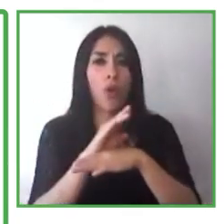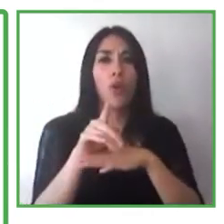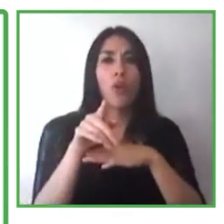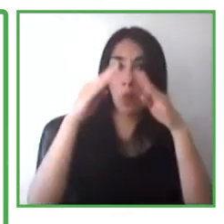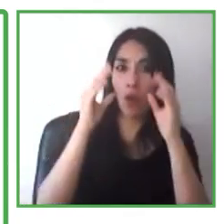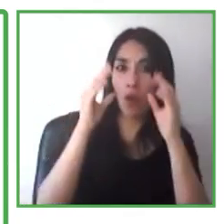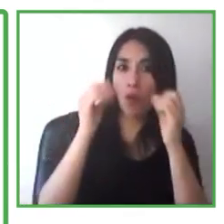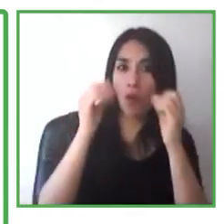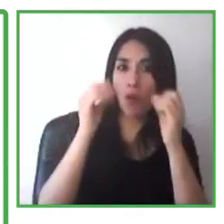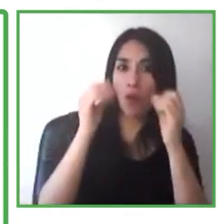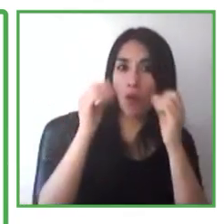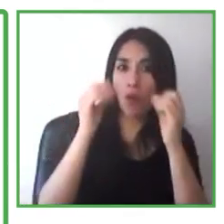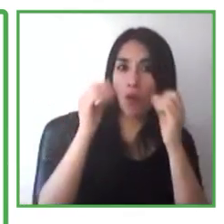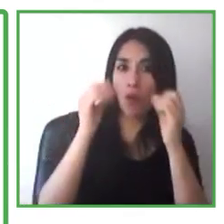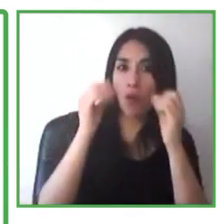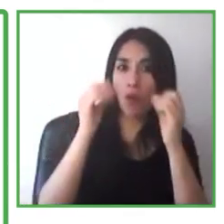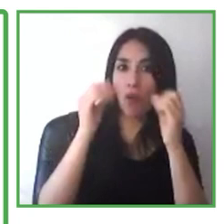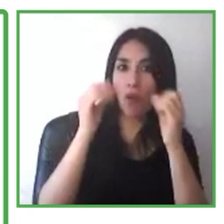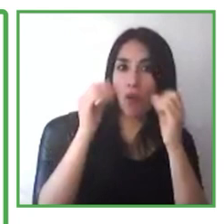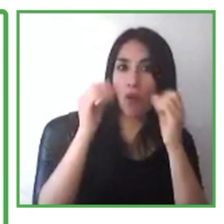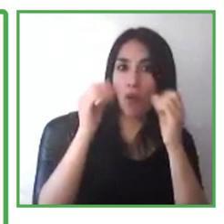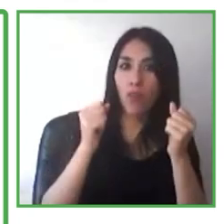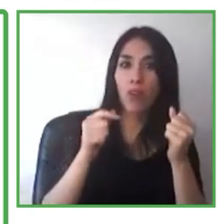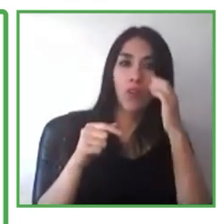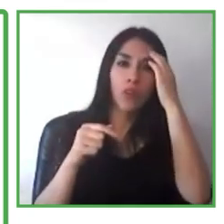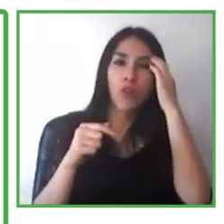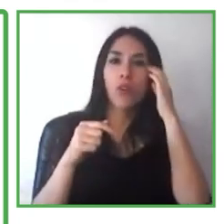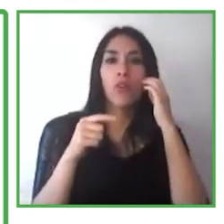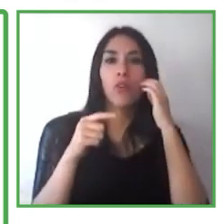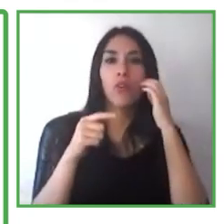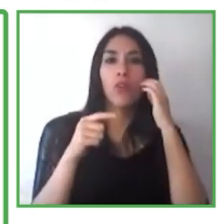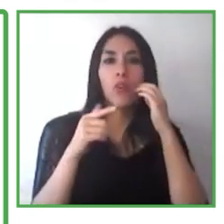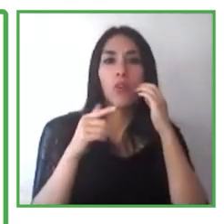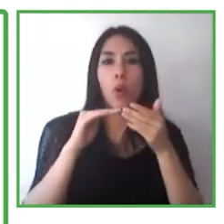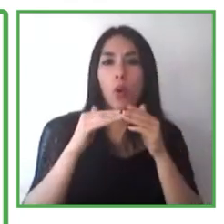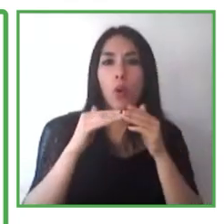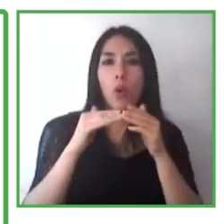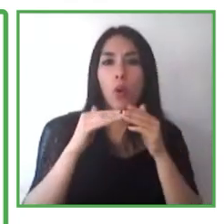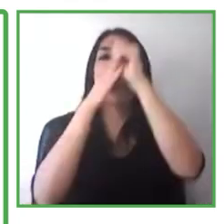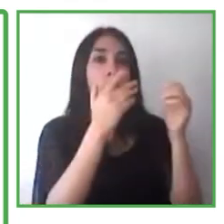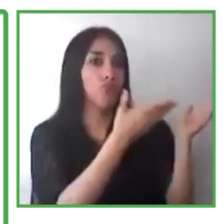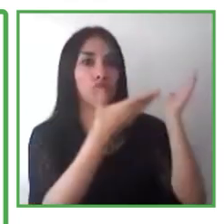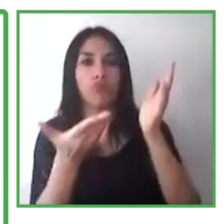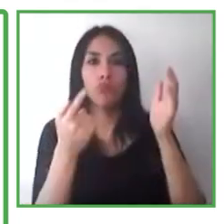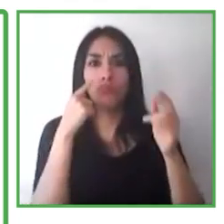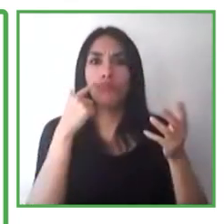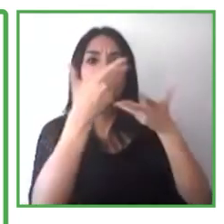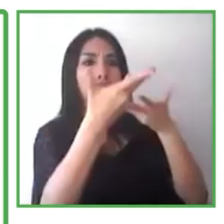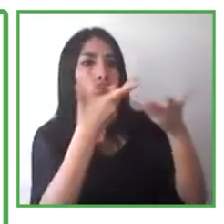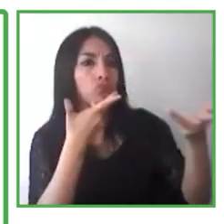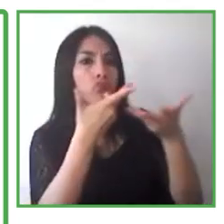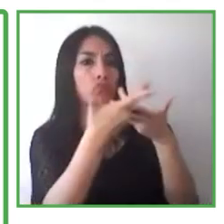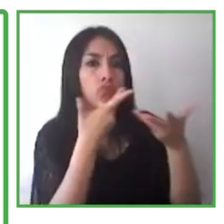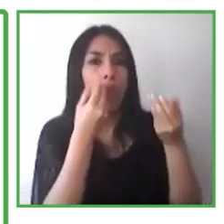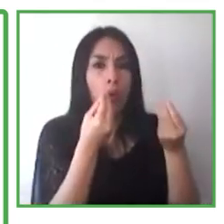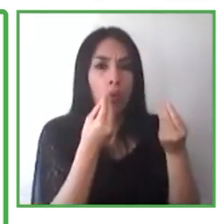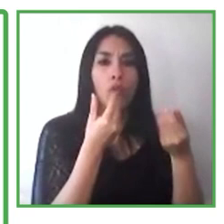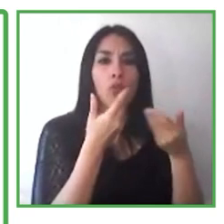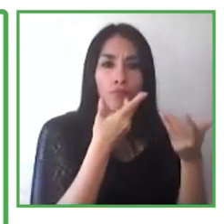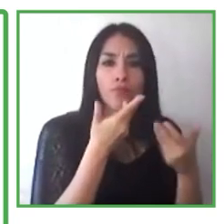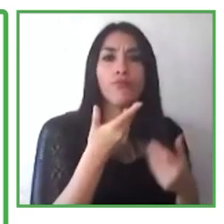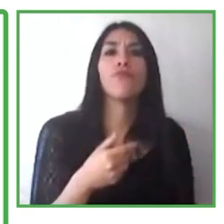o de poder dentro de la organización, van a poder dar la